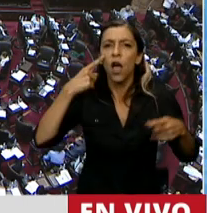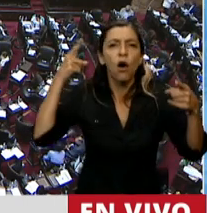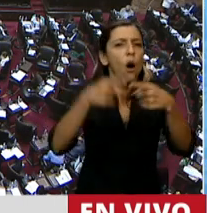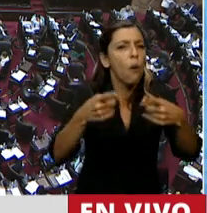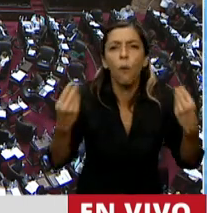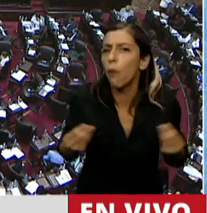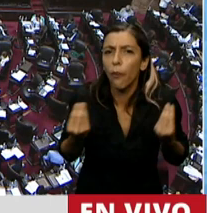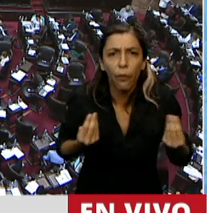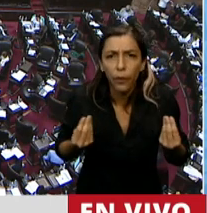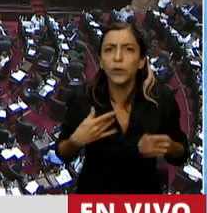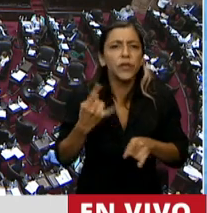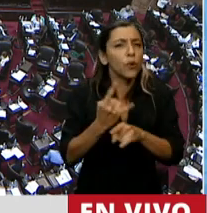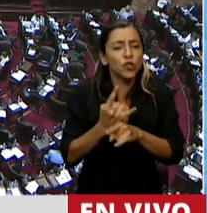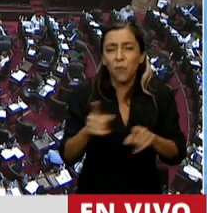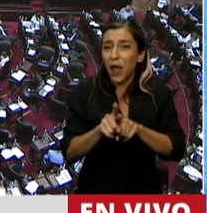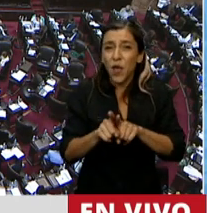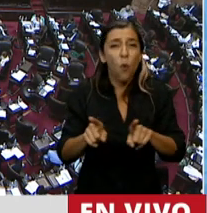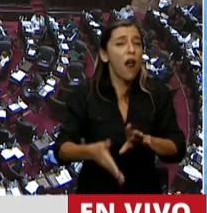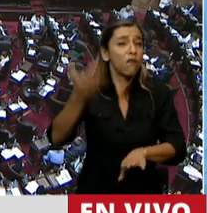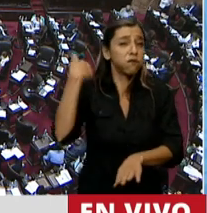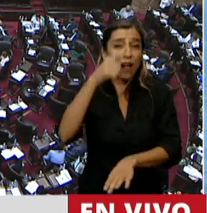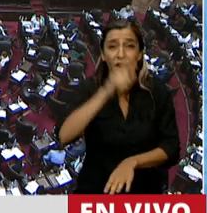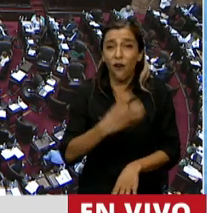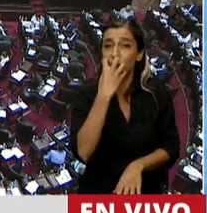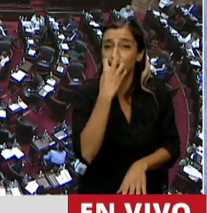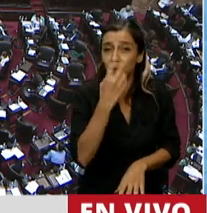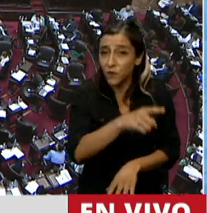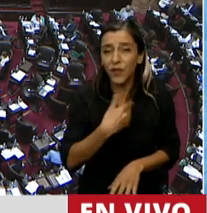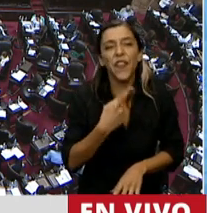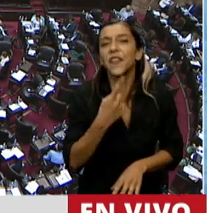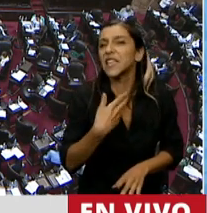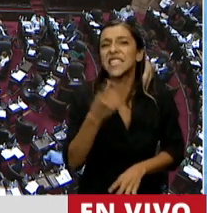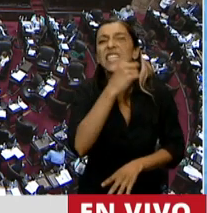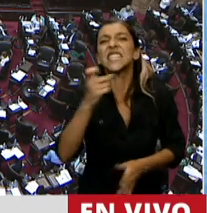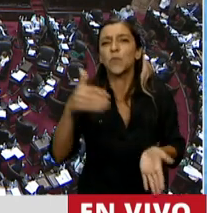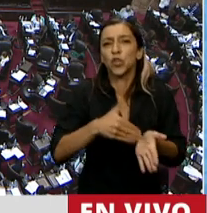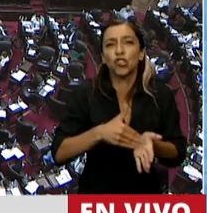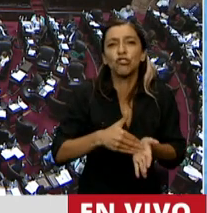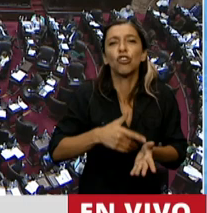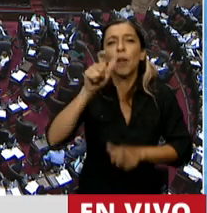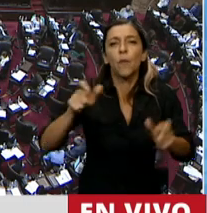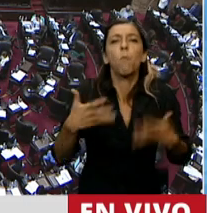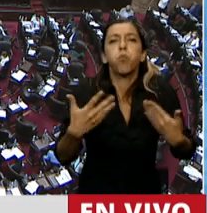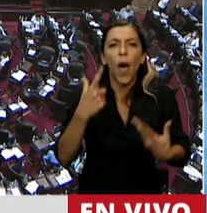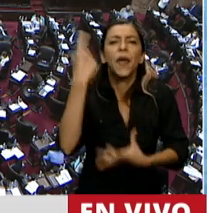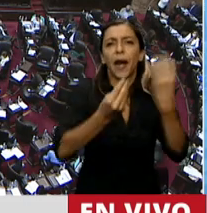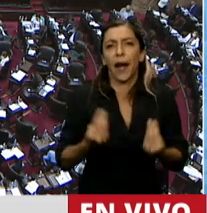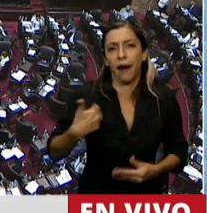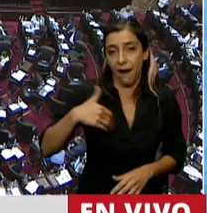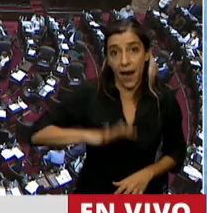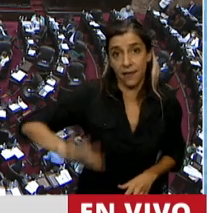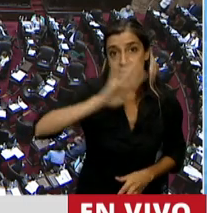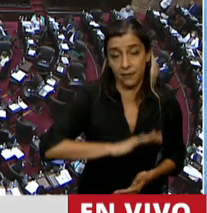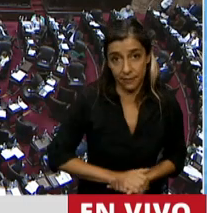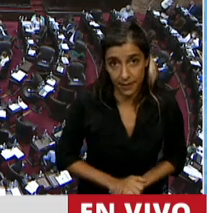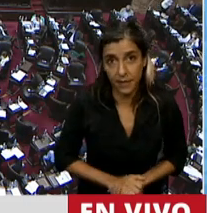proclamado por Domingo Faustino Sarmiento, de los 100 millones de habitantes. El argumento de la penalización que actualmente